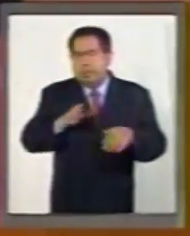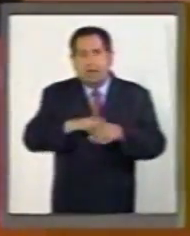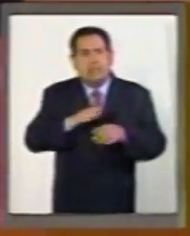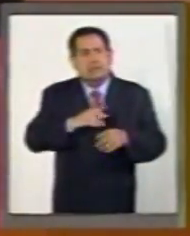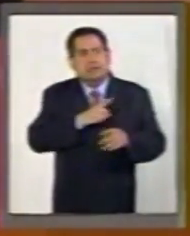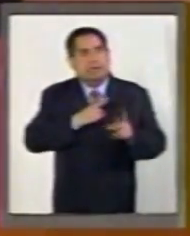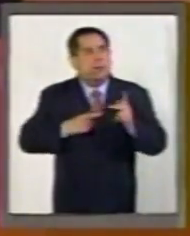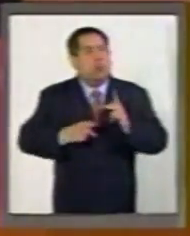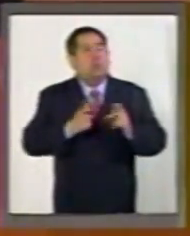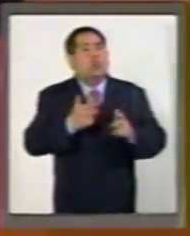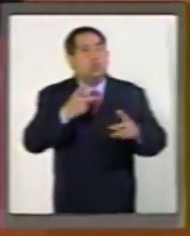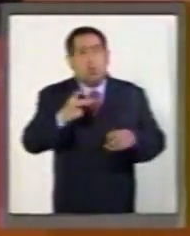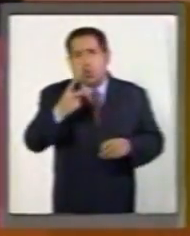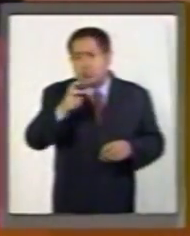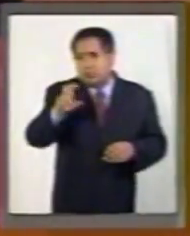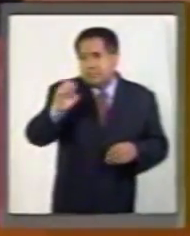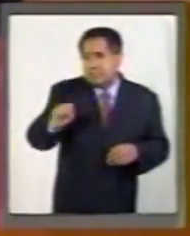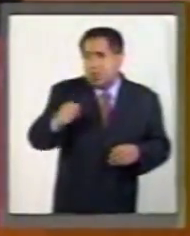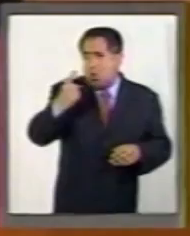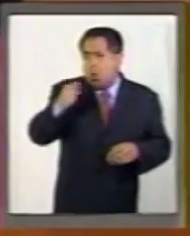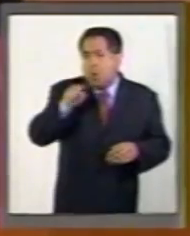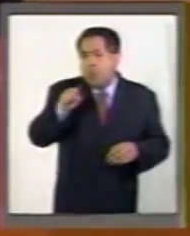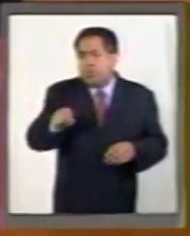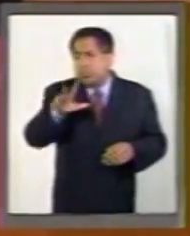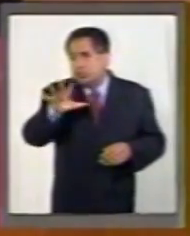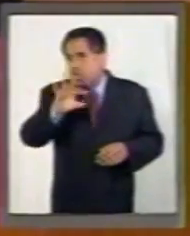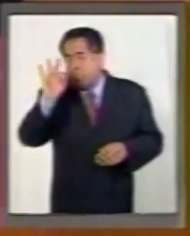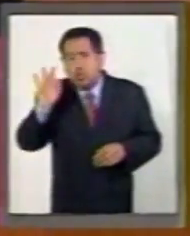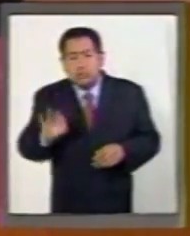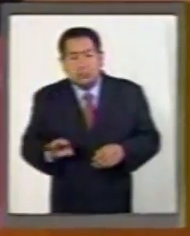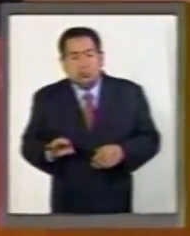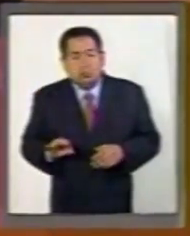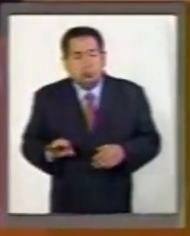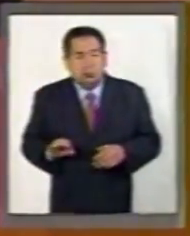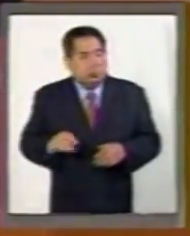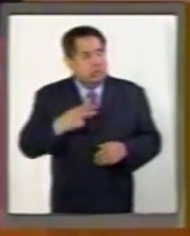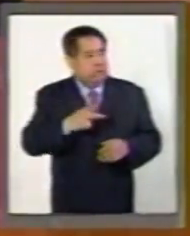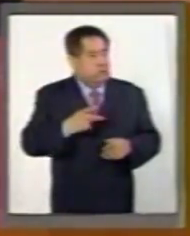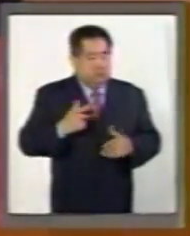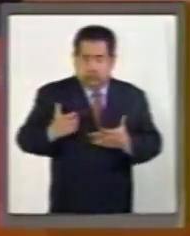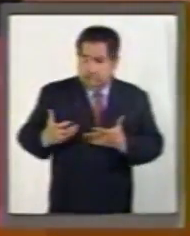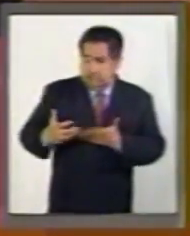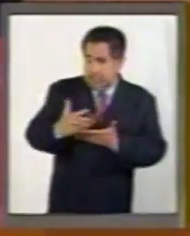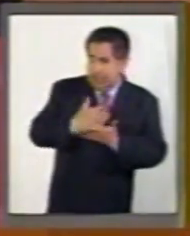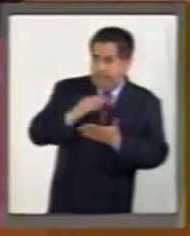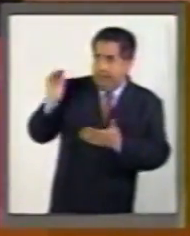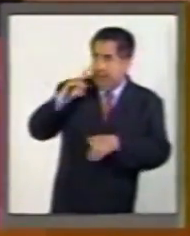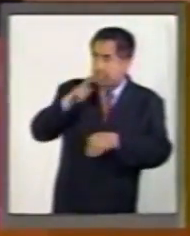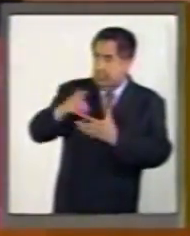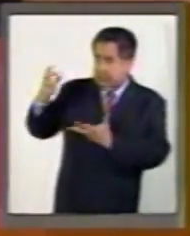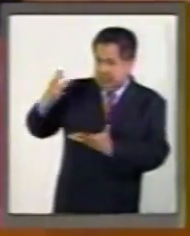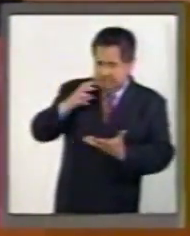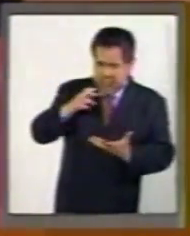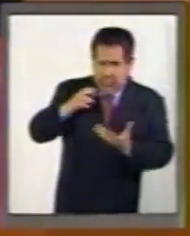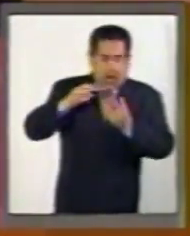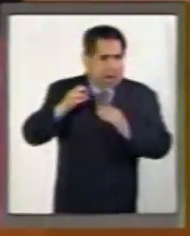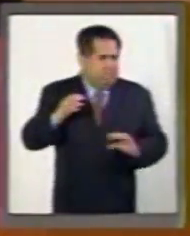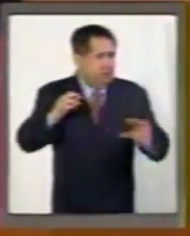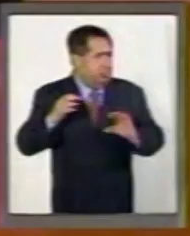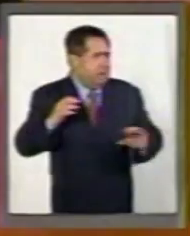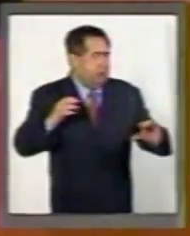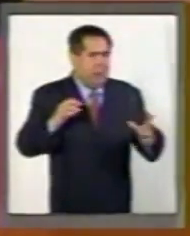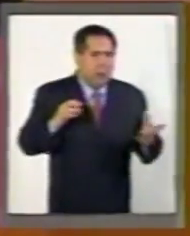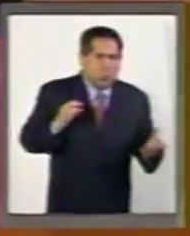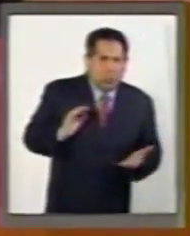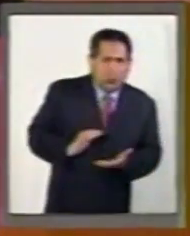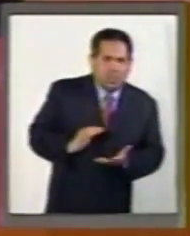261.5% sus participaciones federales y un 103